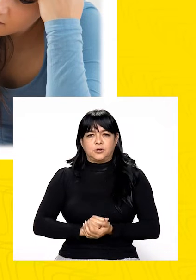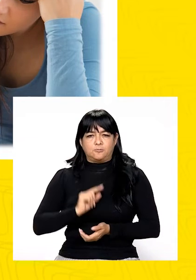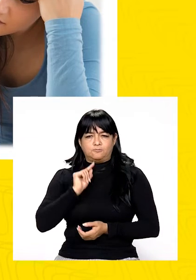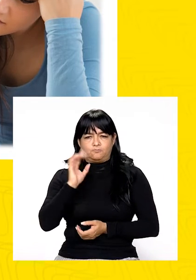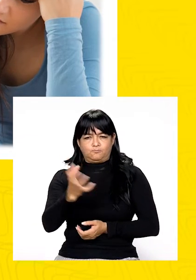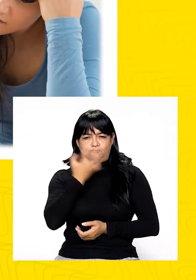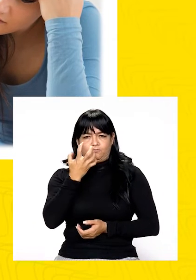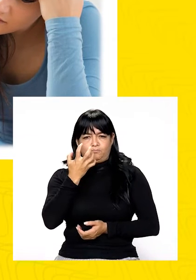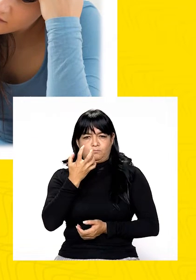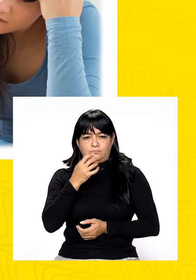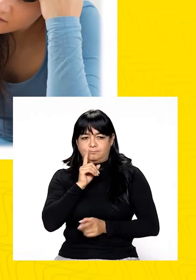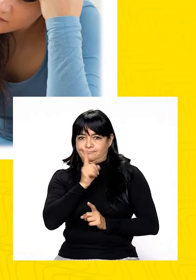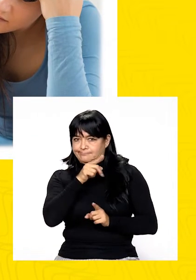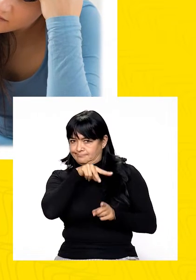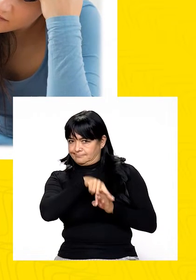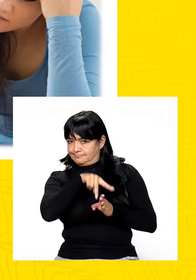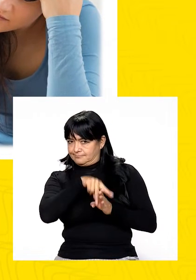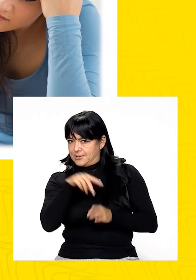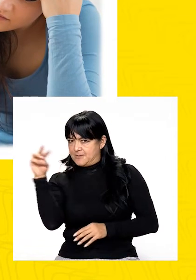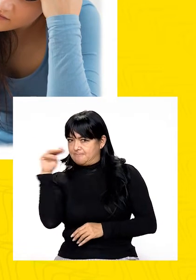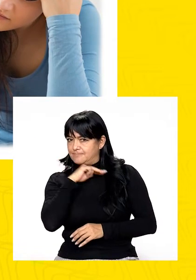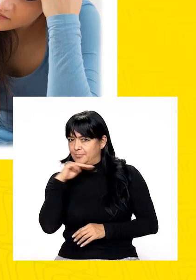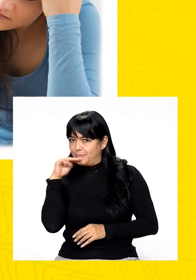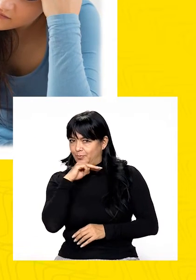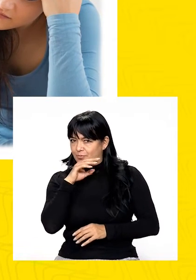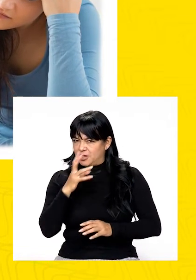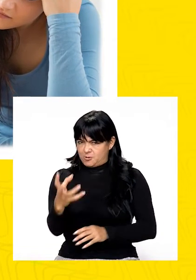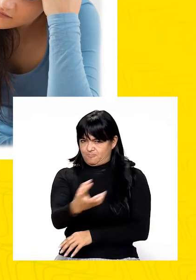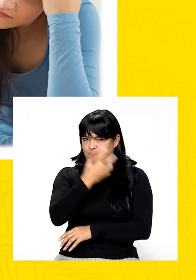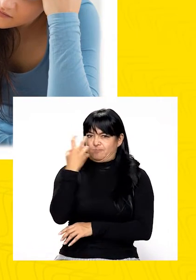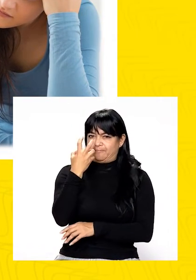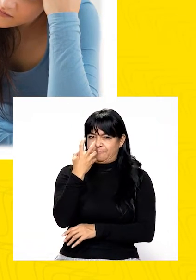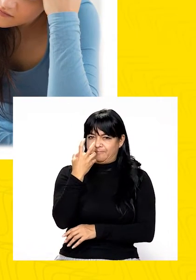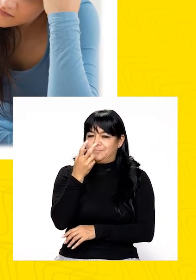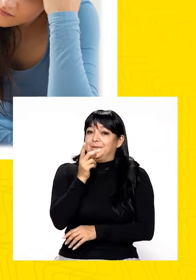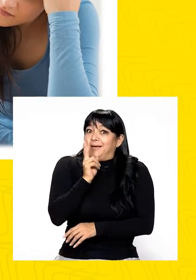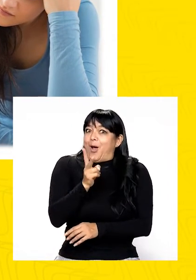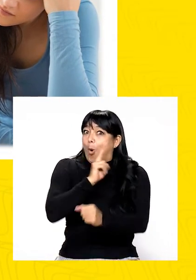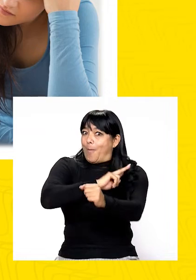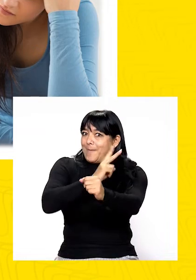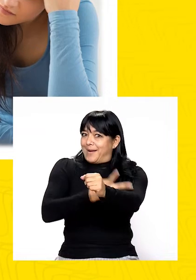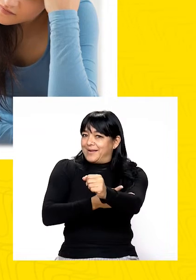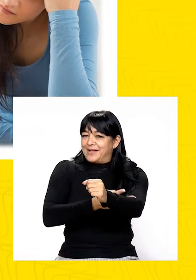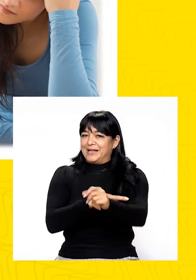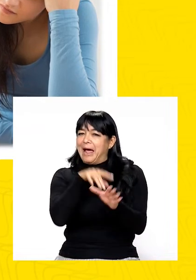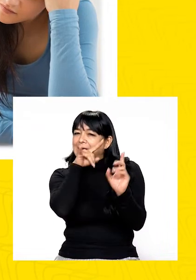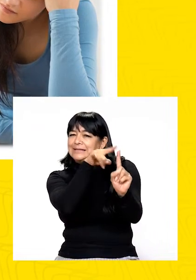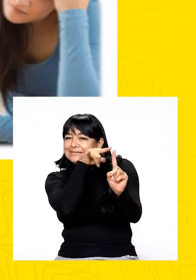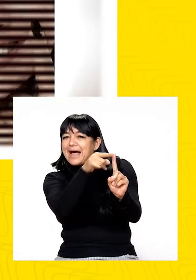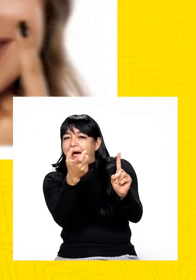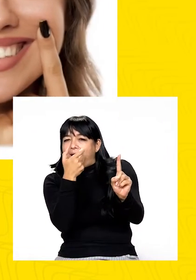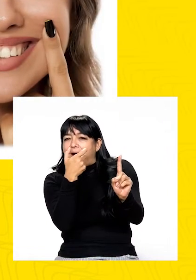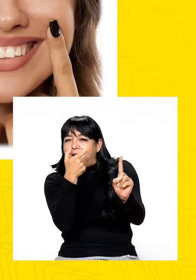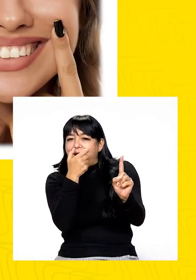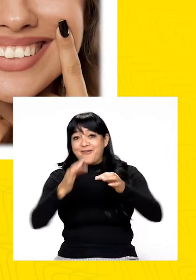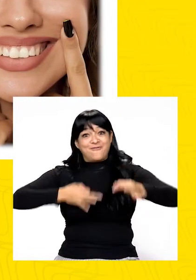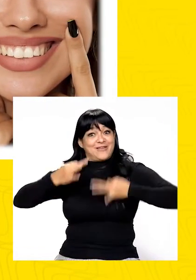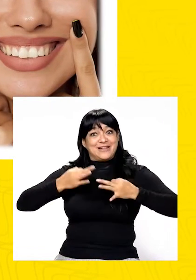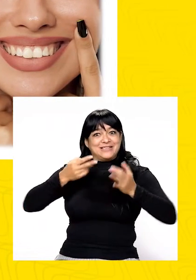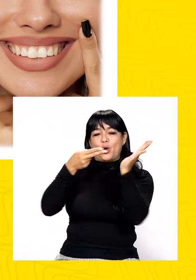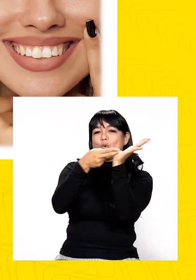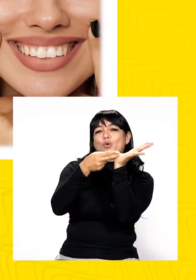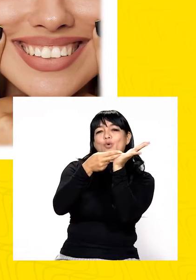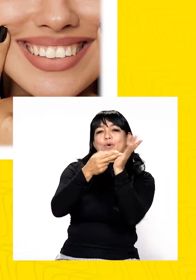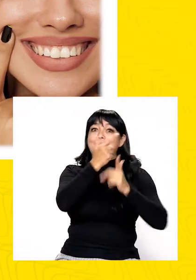extravagante, inexpresivo, malhumorado, malicioso, mentiroso, gruñón, valiente,